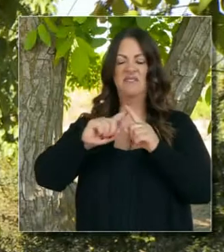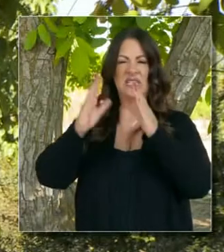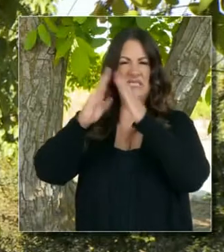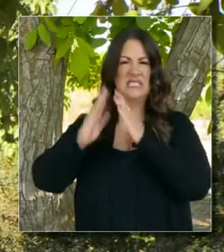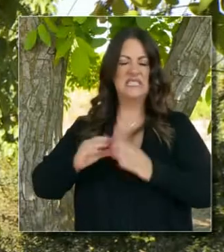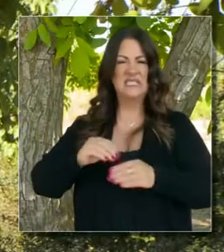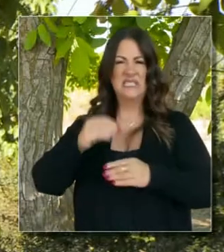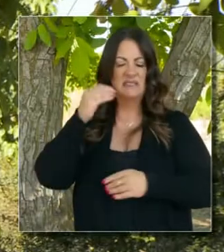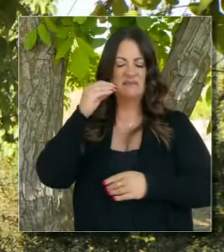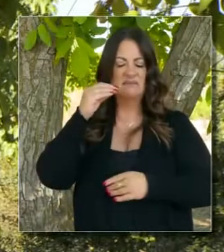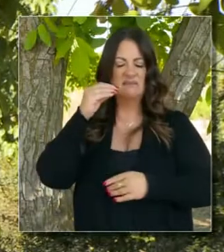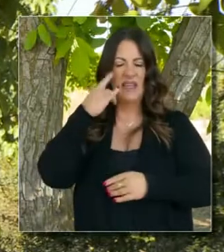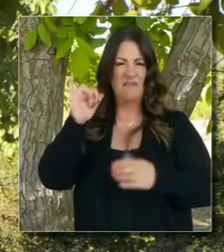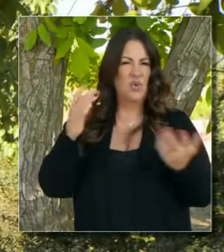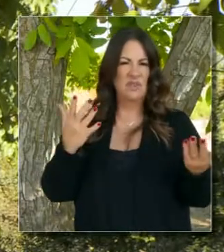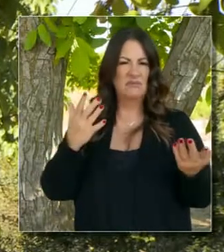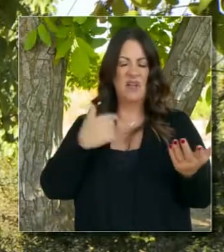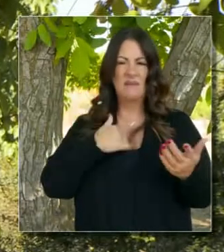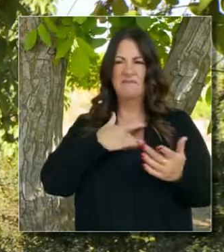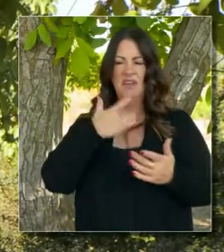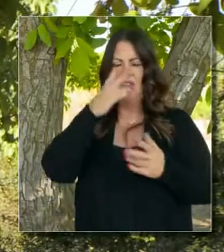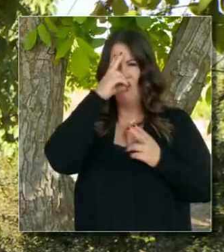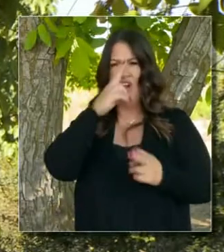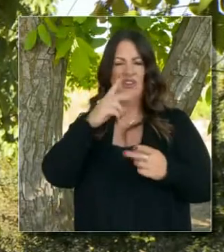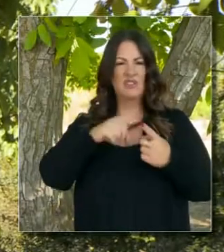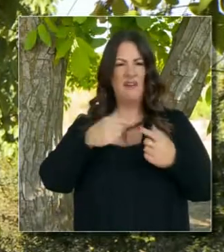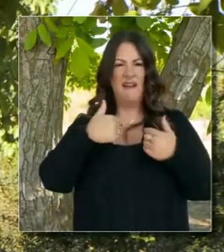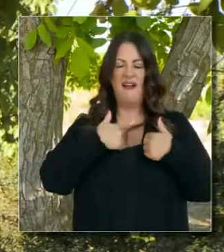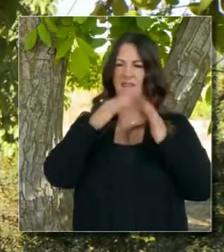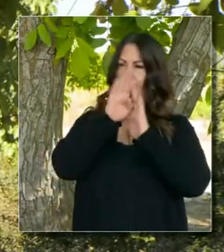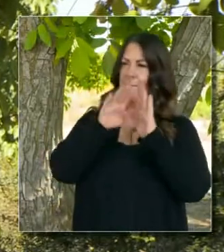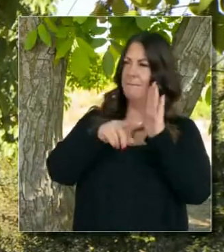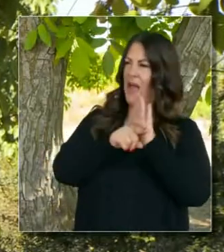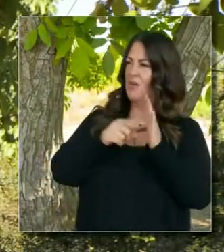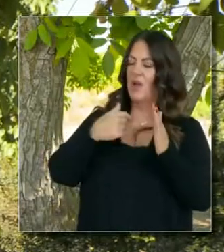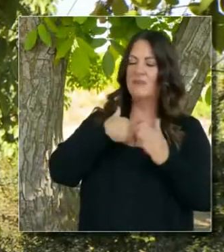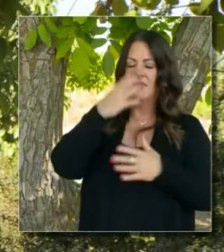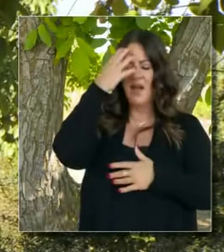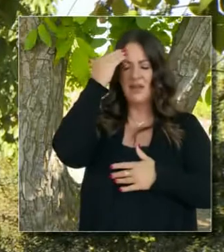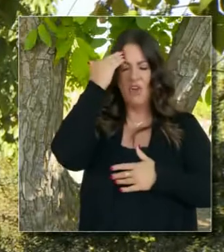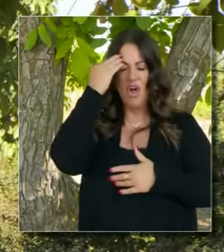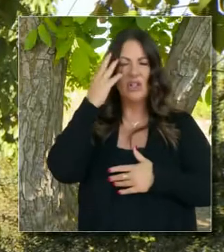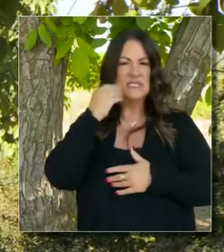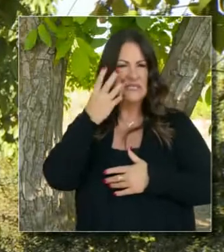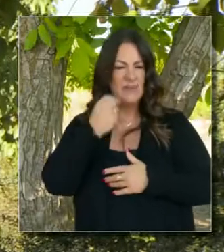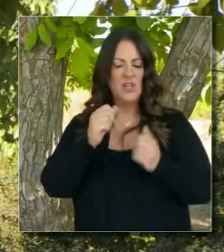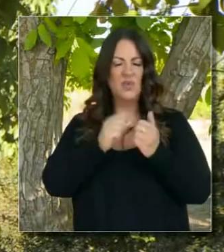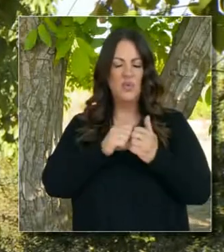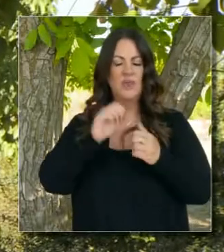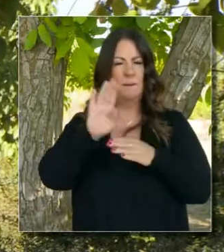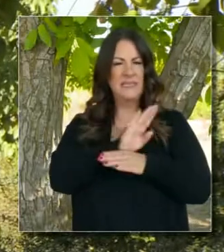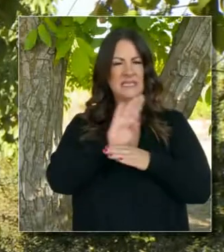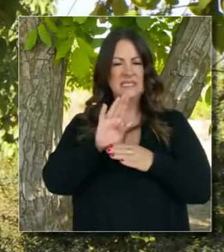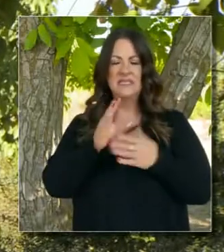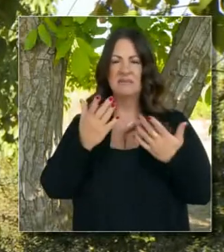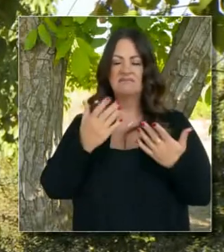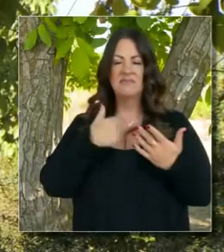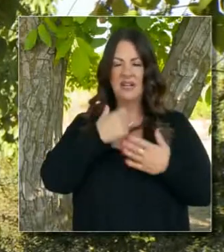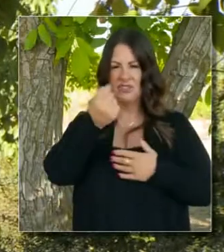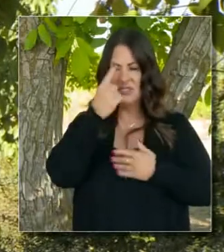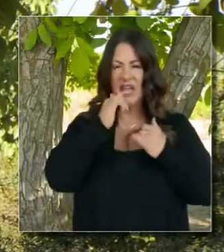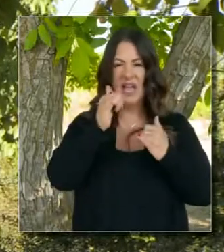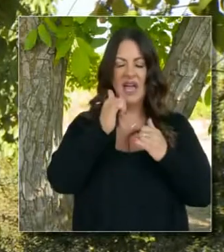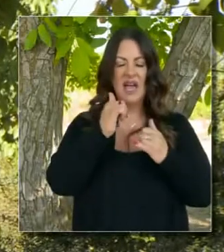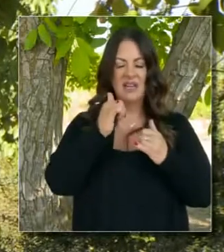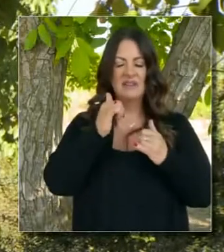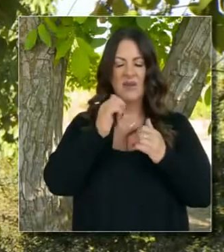distintas vinaderías, haciendo negocios a lo largo de California. Ha sido todo un privilegio toda mi vida de tener un historial personal empresarial,